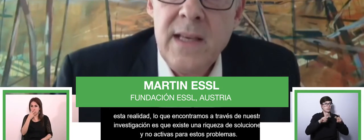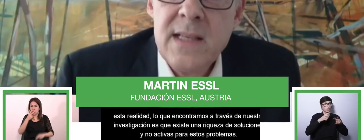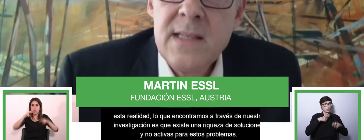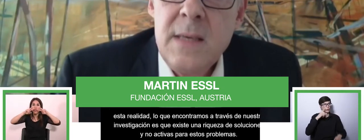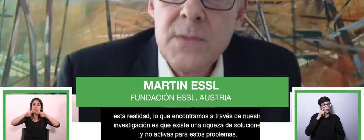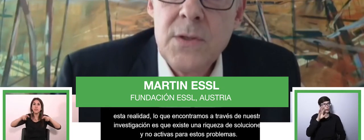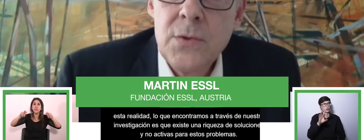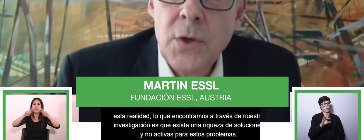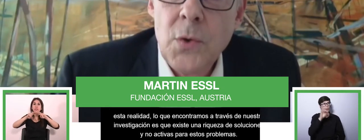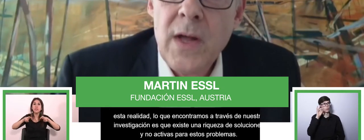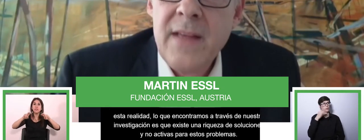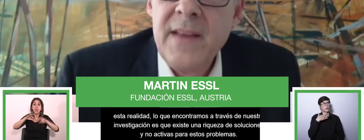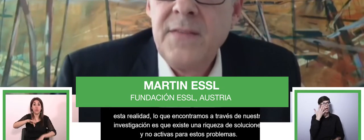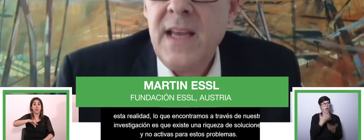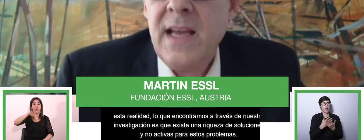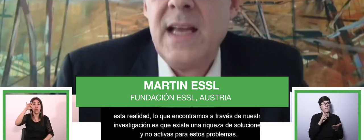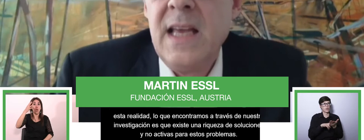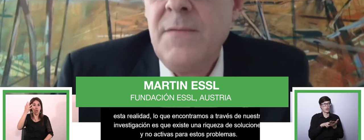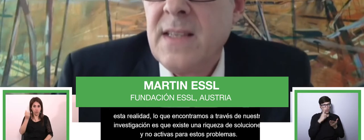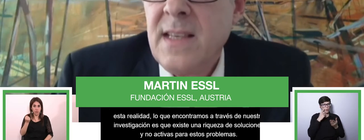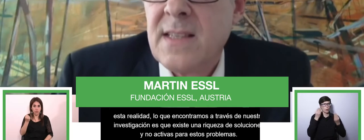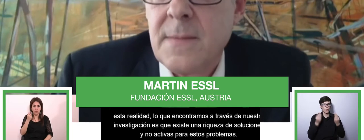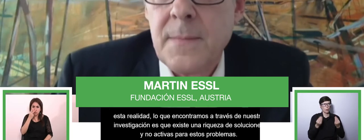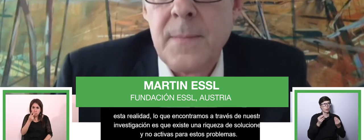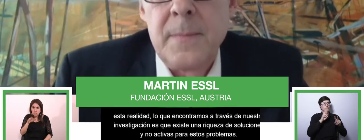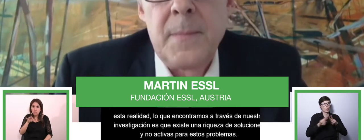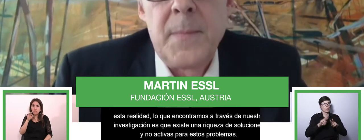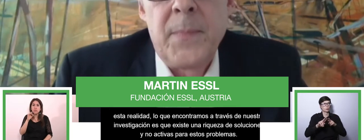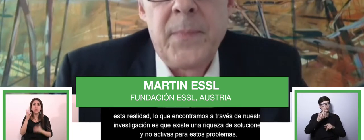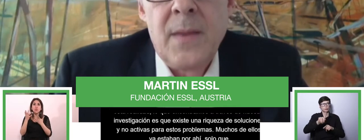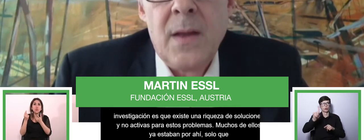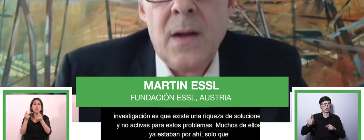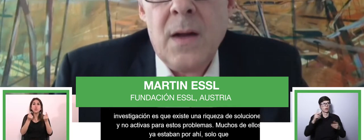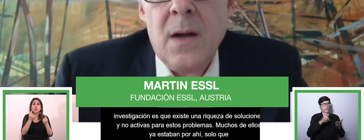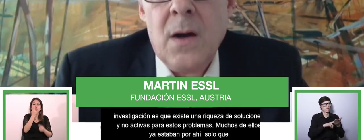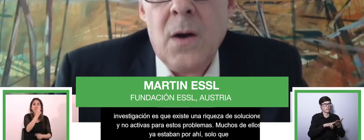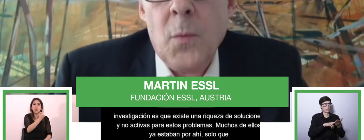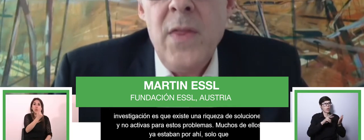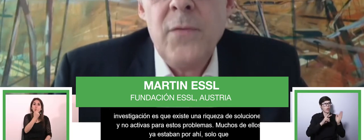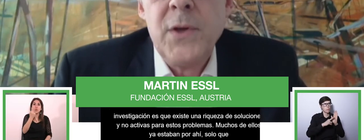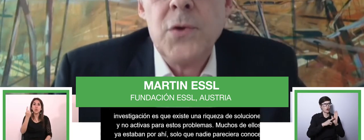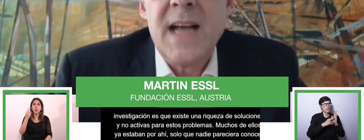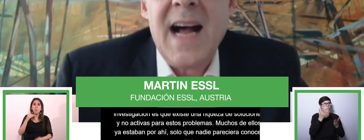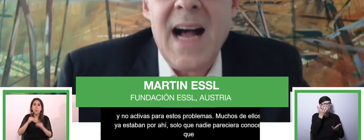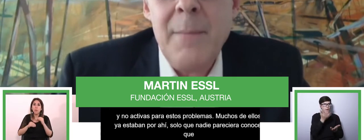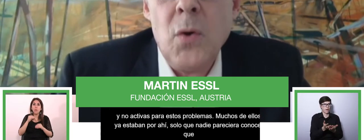Solo que nadie pareciera conocer que existieran, su existencia.